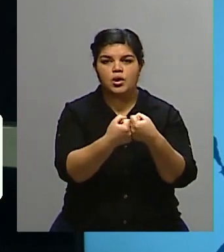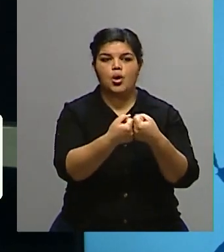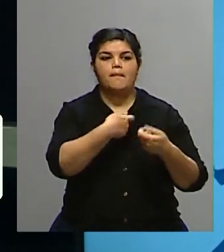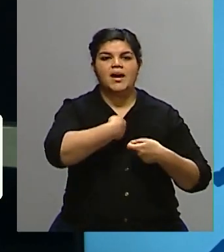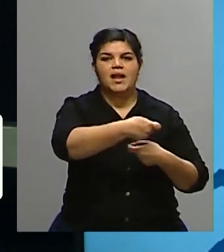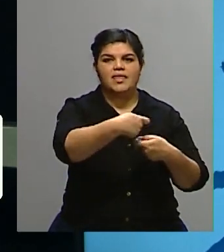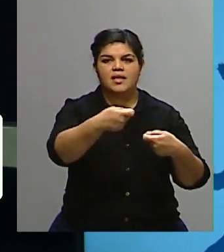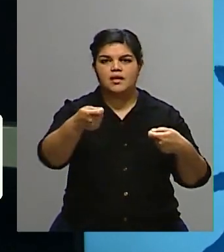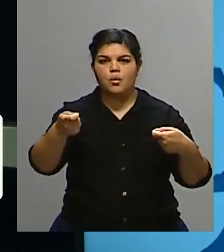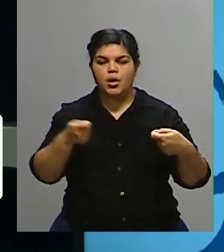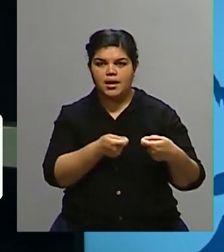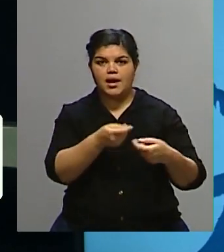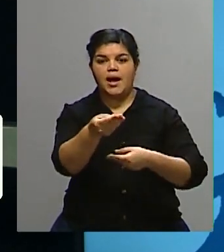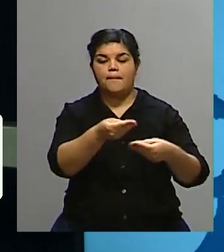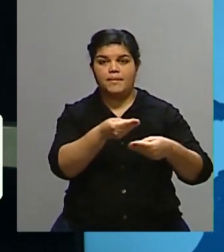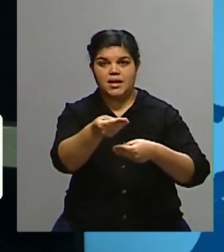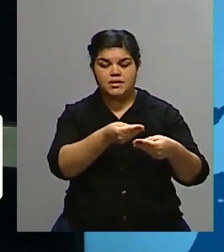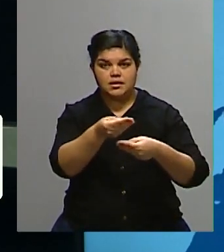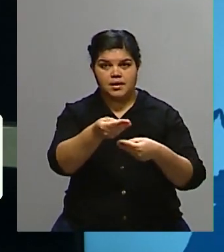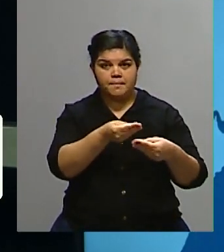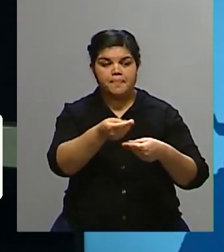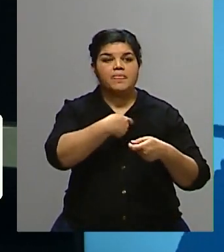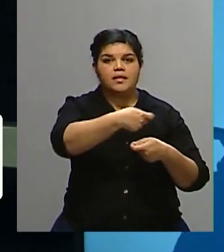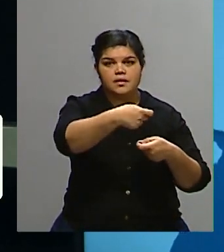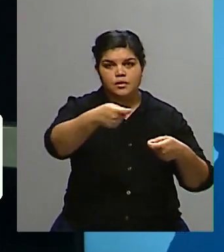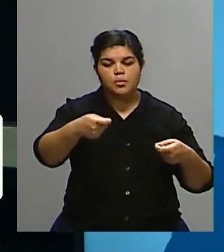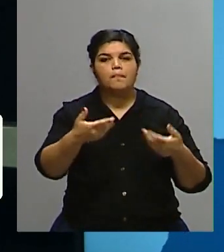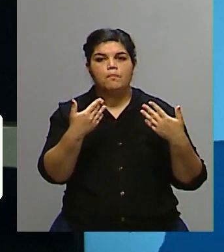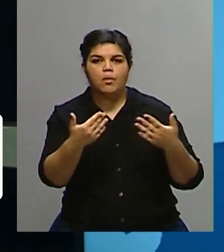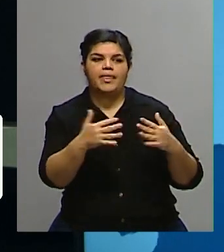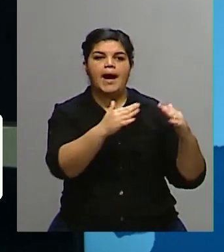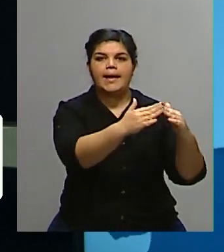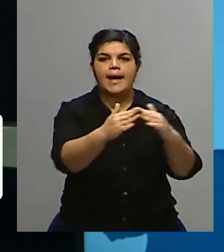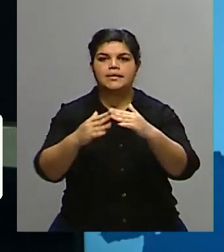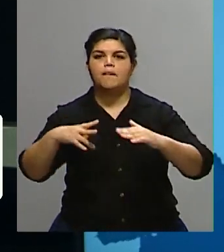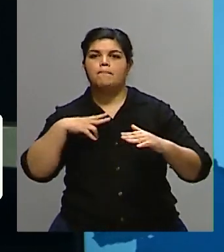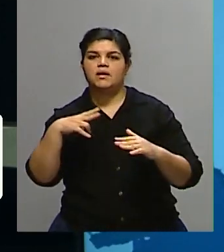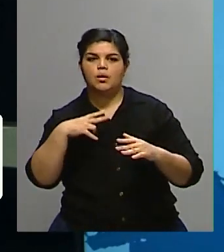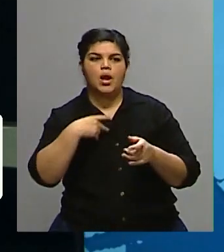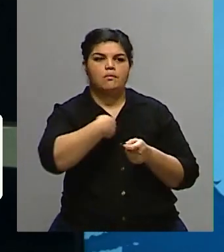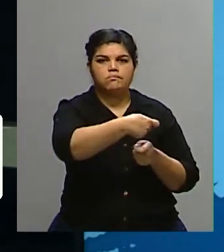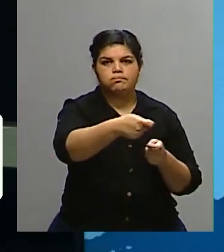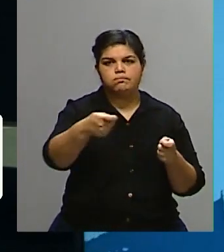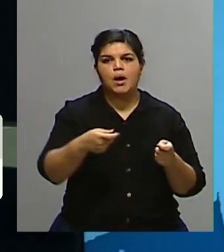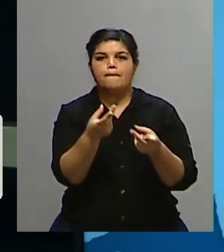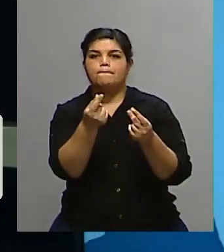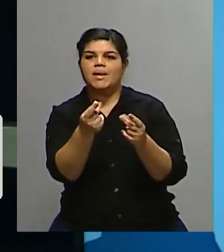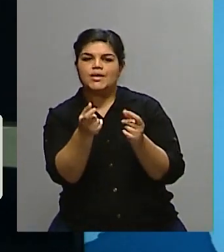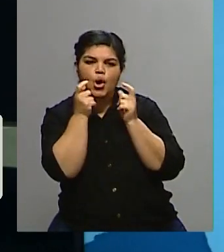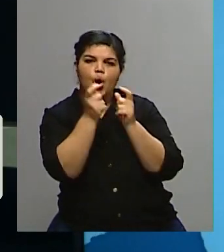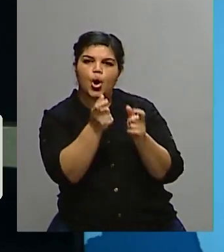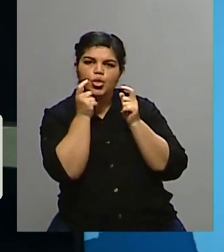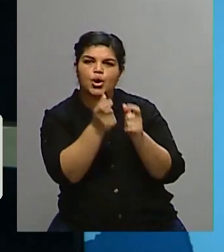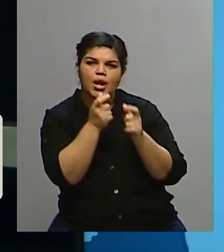entre las empresas para que los consumidores puedan tener acceso a productos con precios regulados. Los